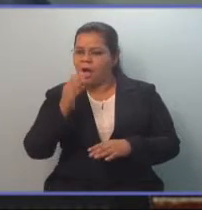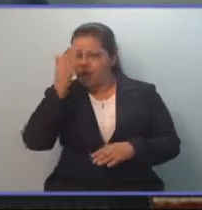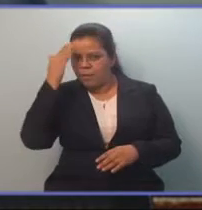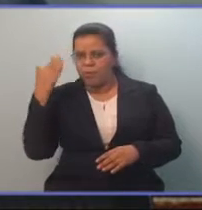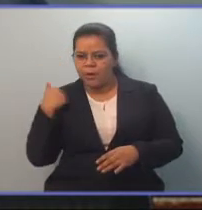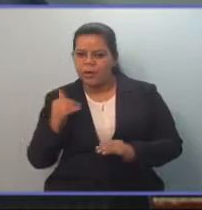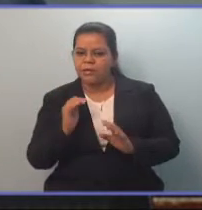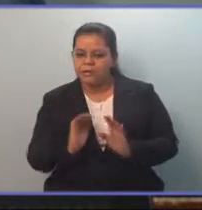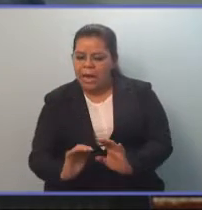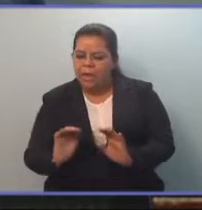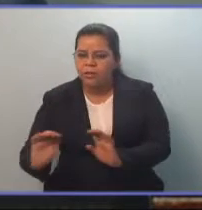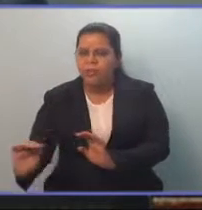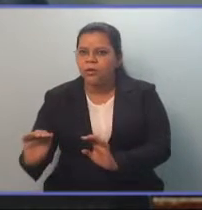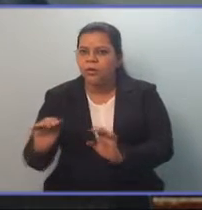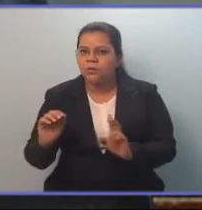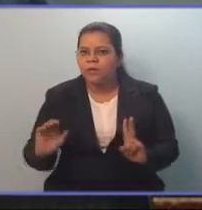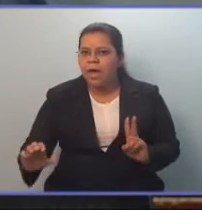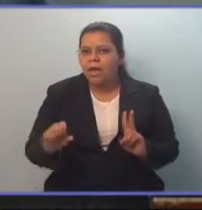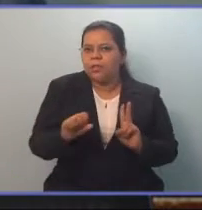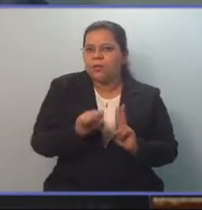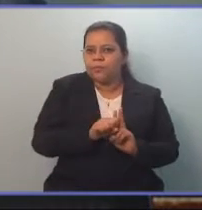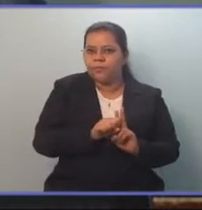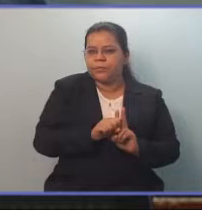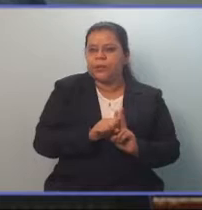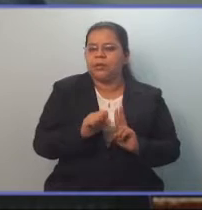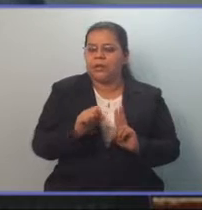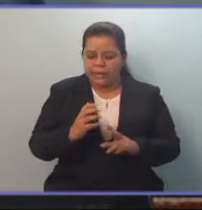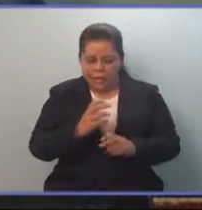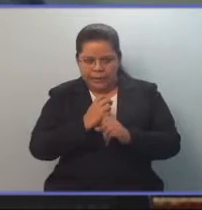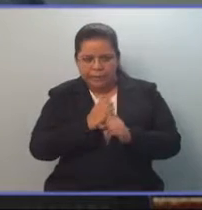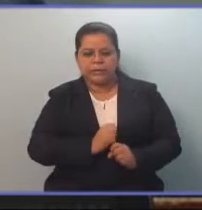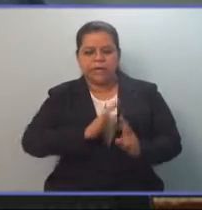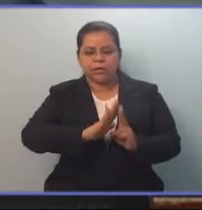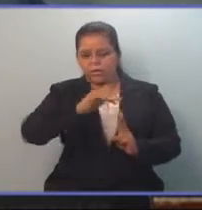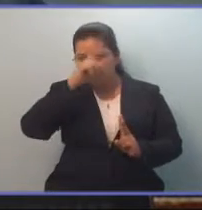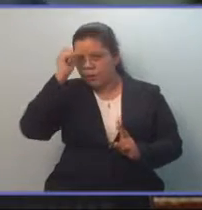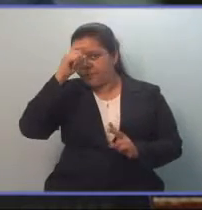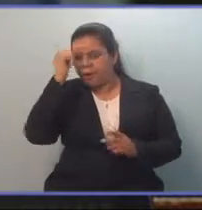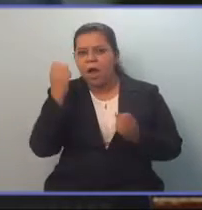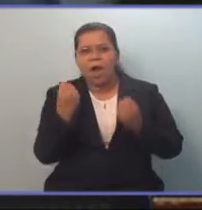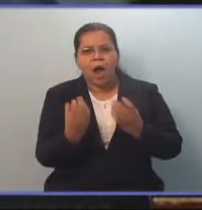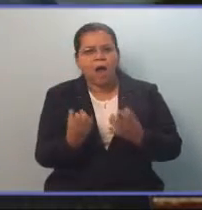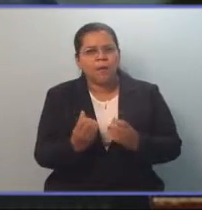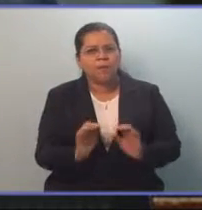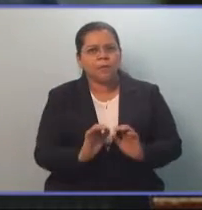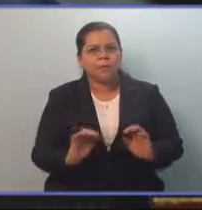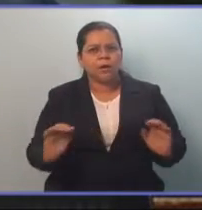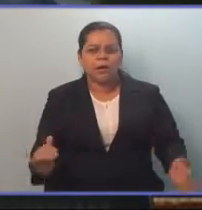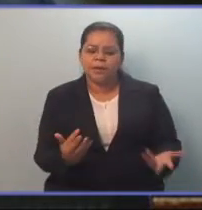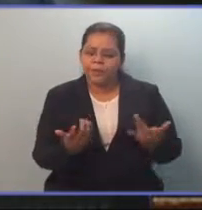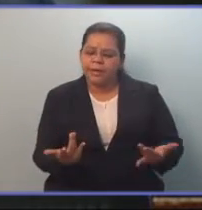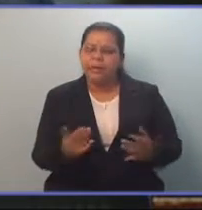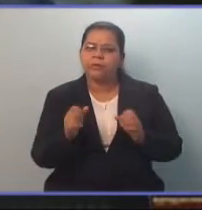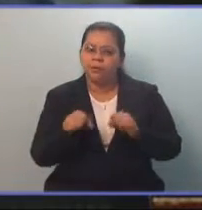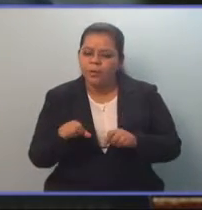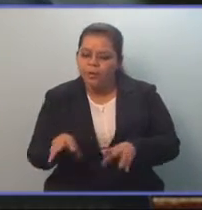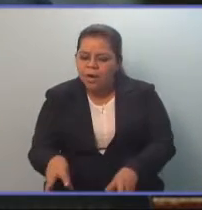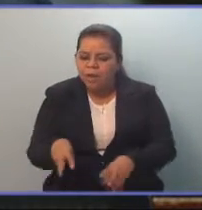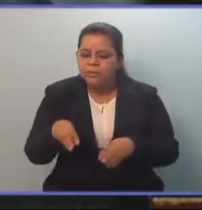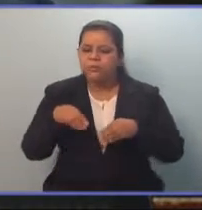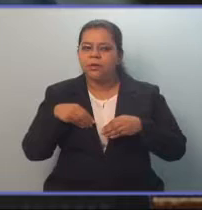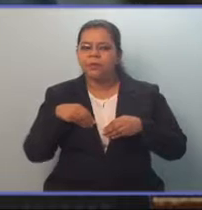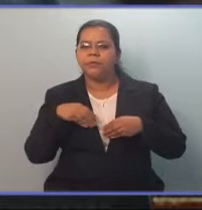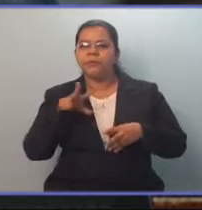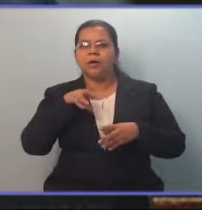tener este periodo también de garantía laboral para ellas, porque hay muchos niños allá esperando también poder ser parte de una